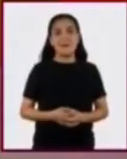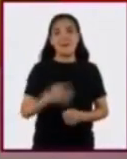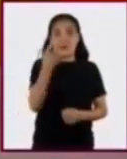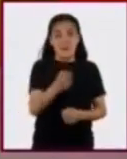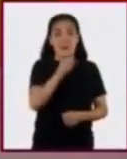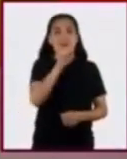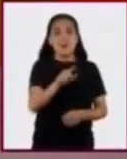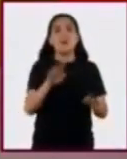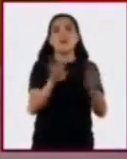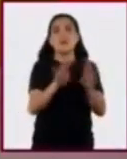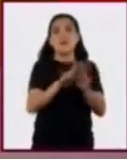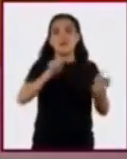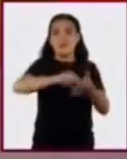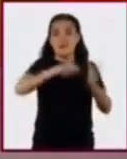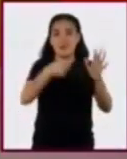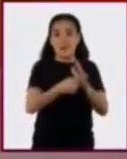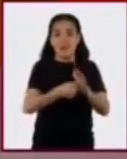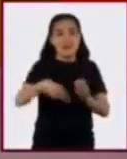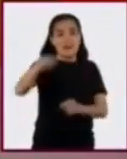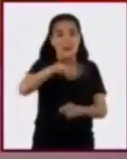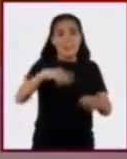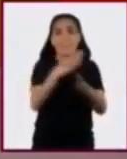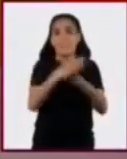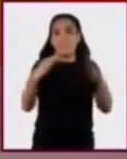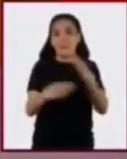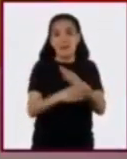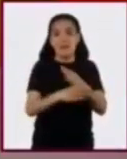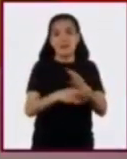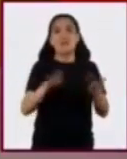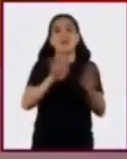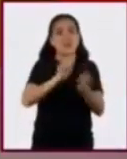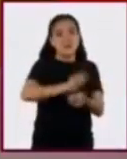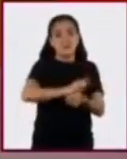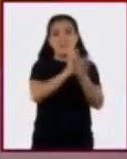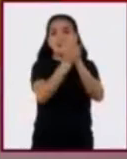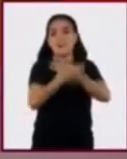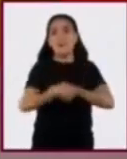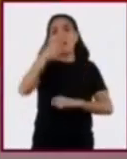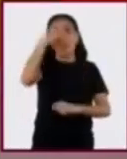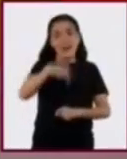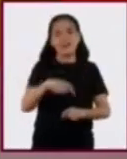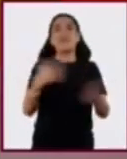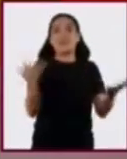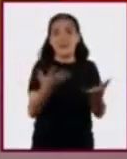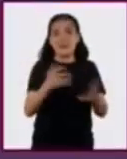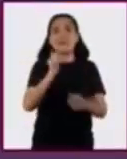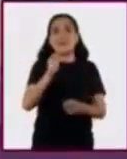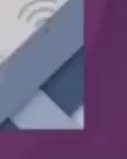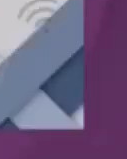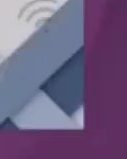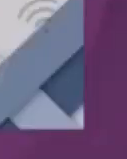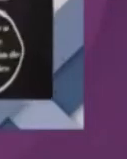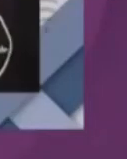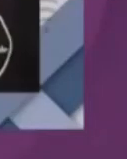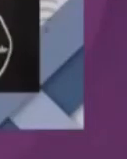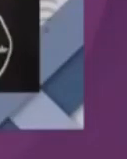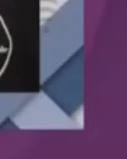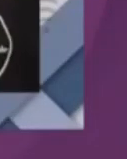a través de los sistemas técnicos que los materiales son transformados para crear productos o servicios.